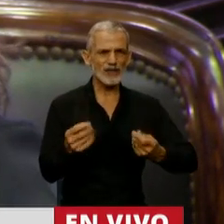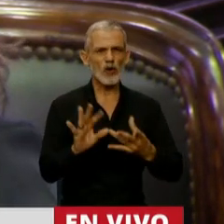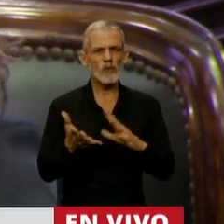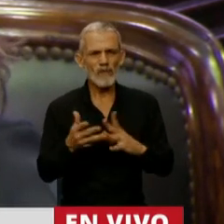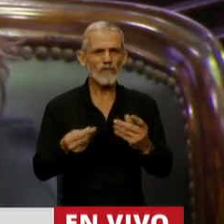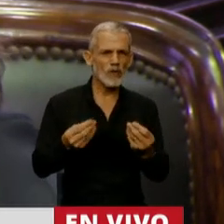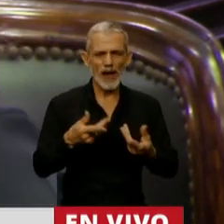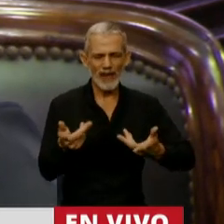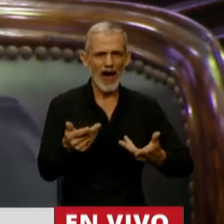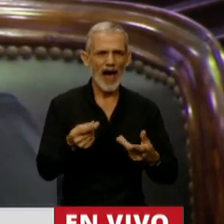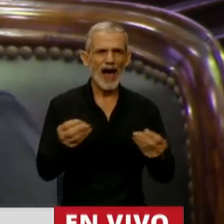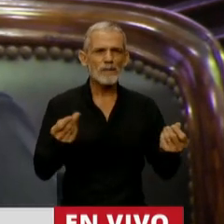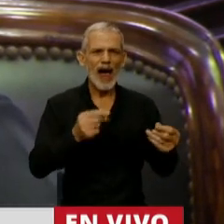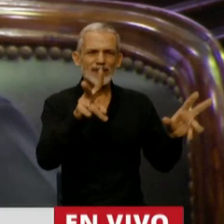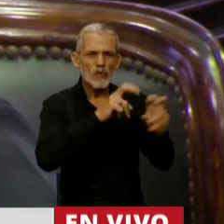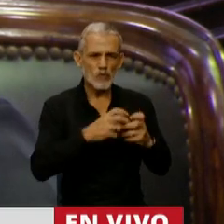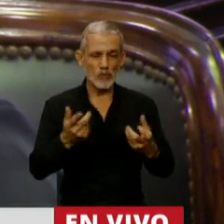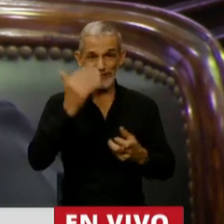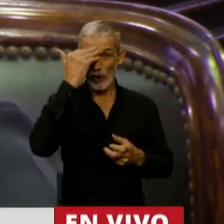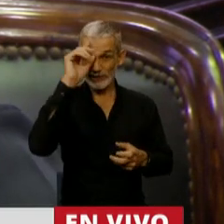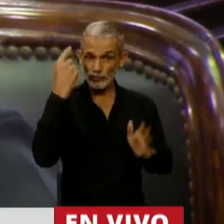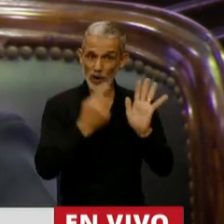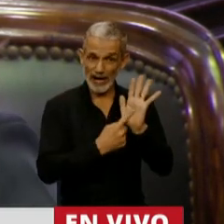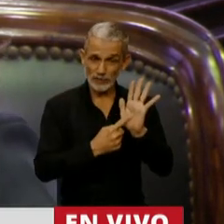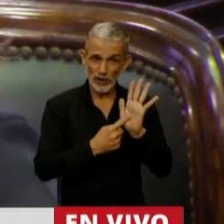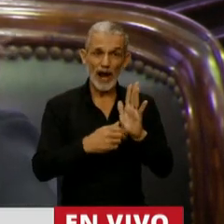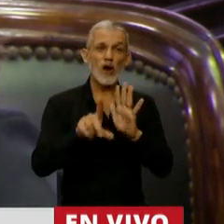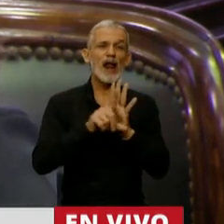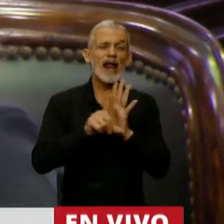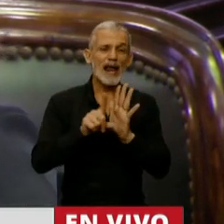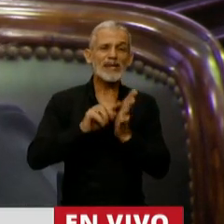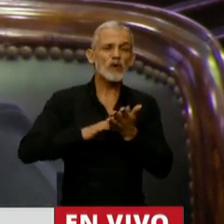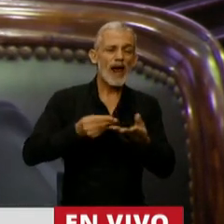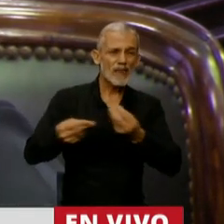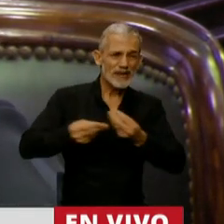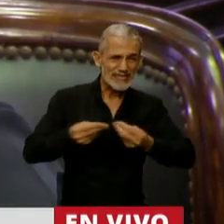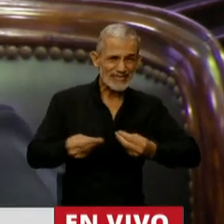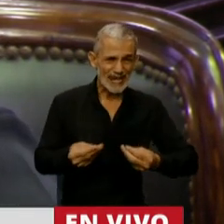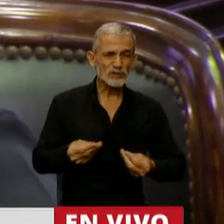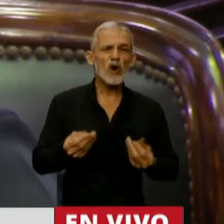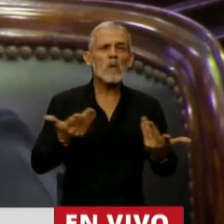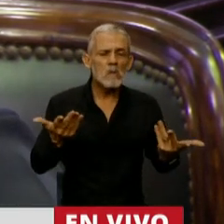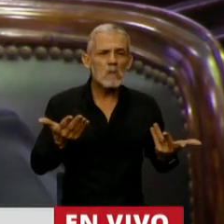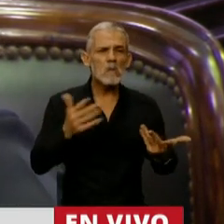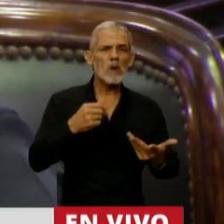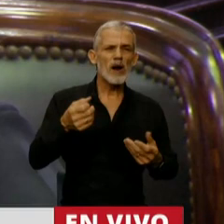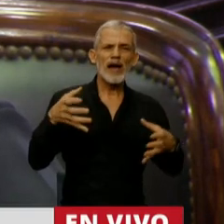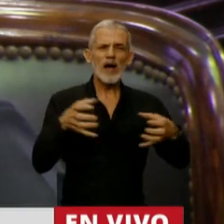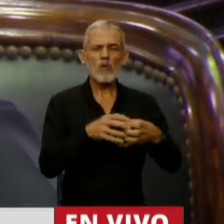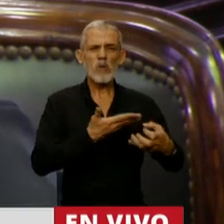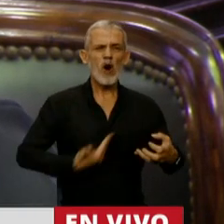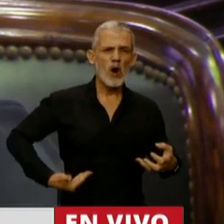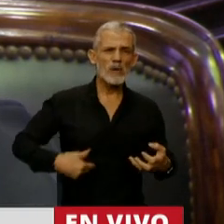cómo se van a obtener los recursos. La Constitución ni la ley de administración financiera ponen en el oficialismo